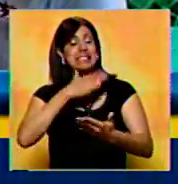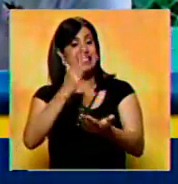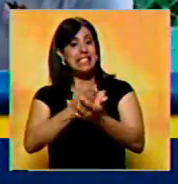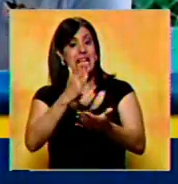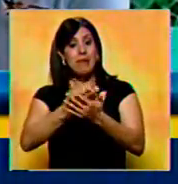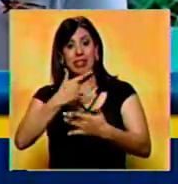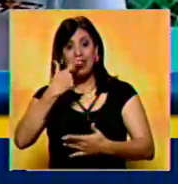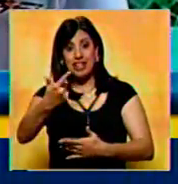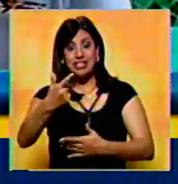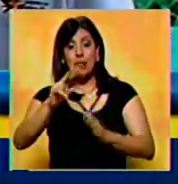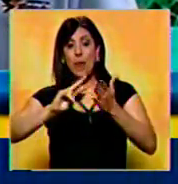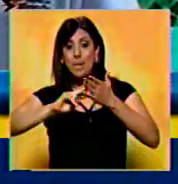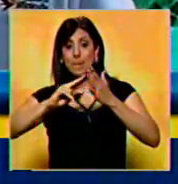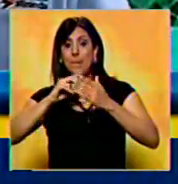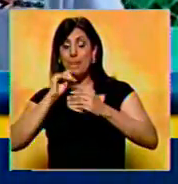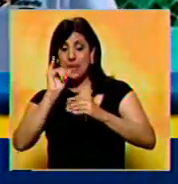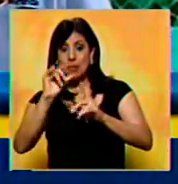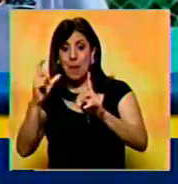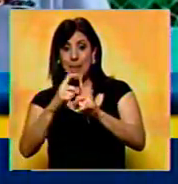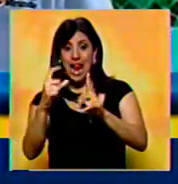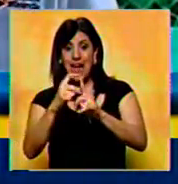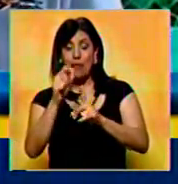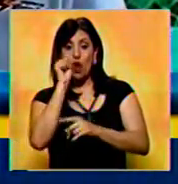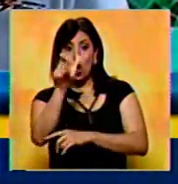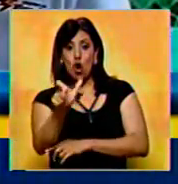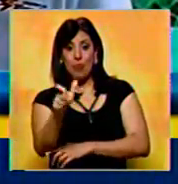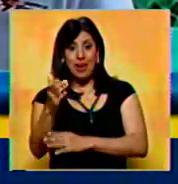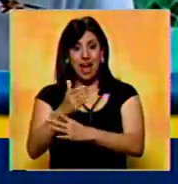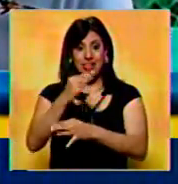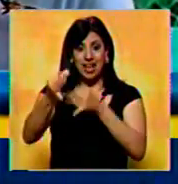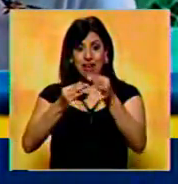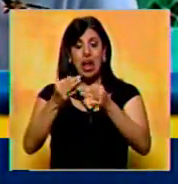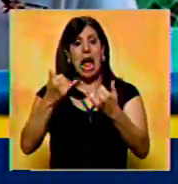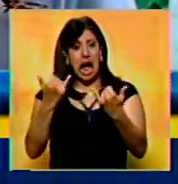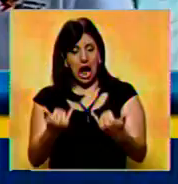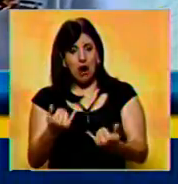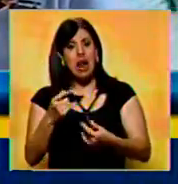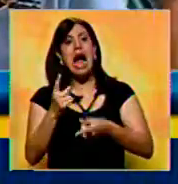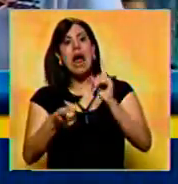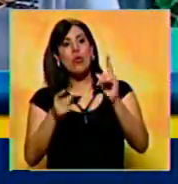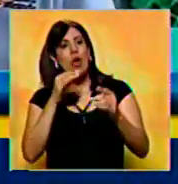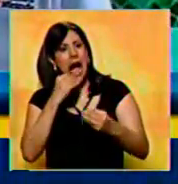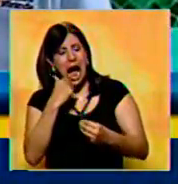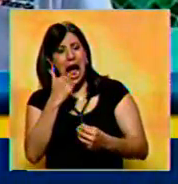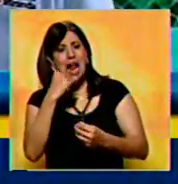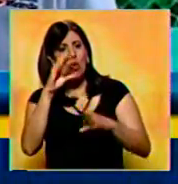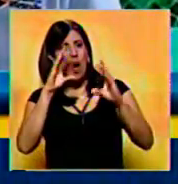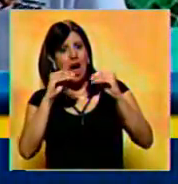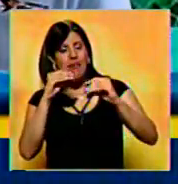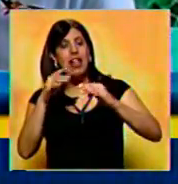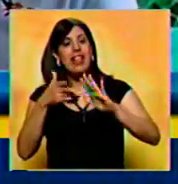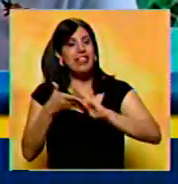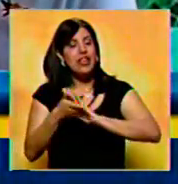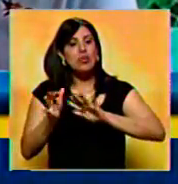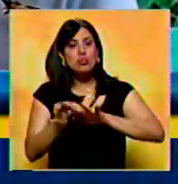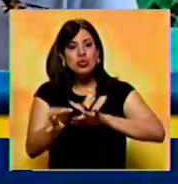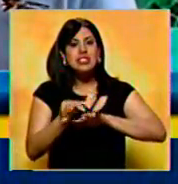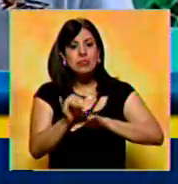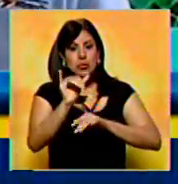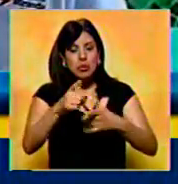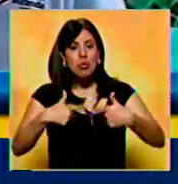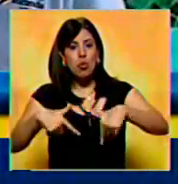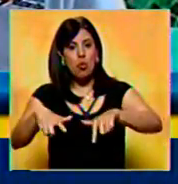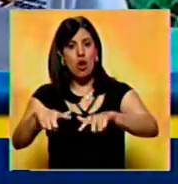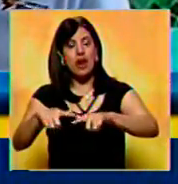decimos, dan las palabras de Rómulo. Y ahorita voy a hacer algunos comentarios sobre el municipio Huayca y Puro.